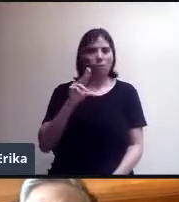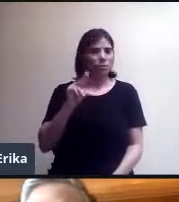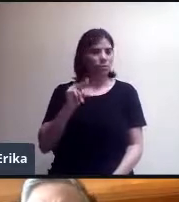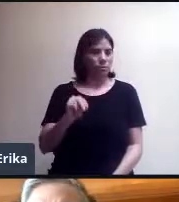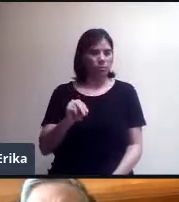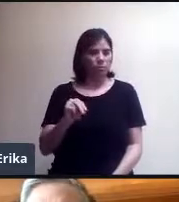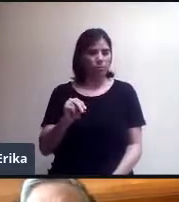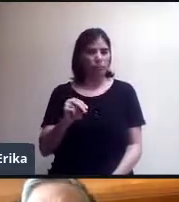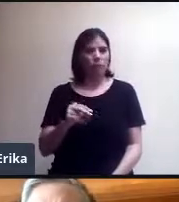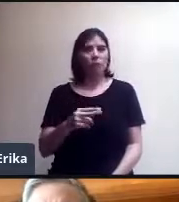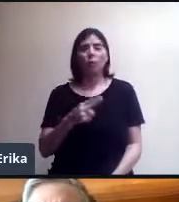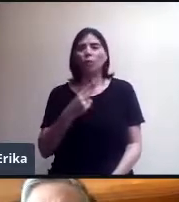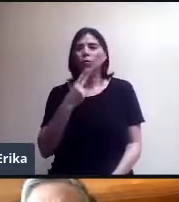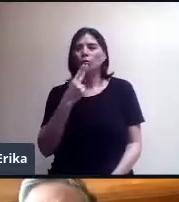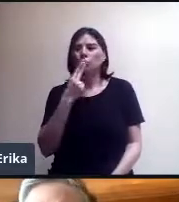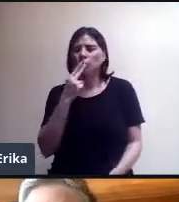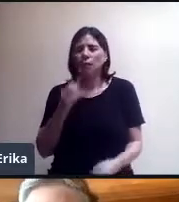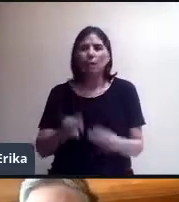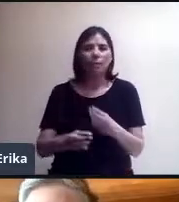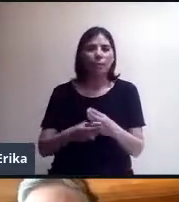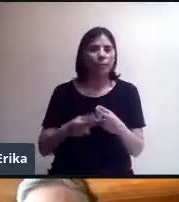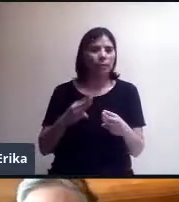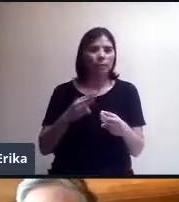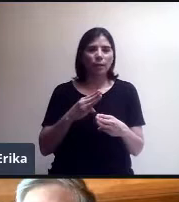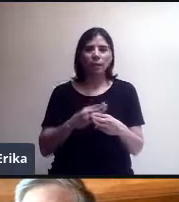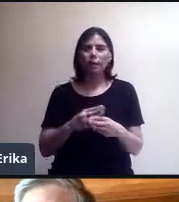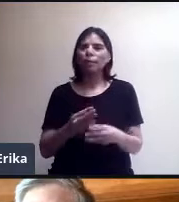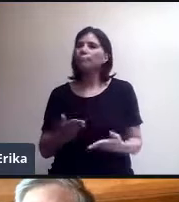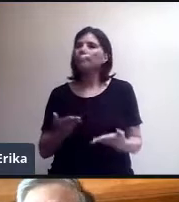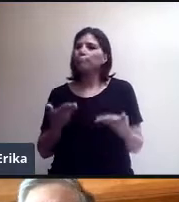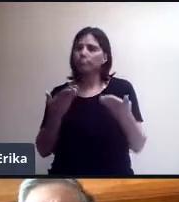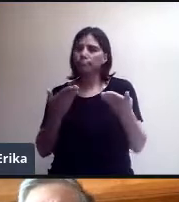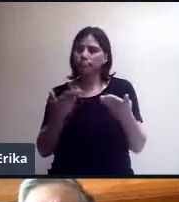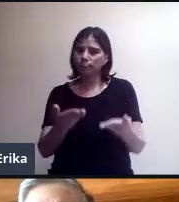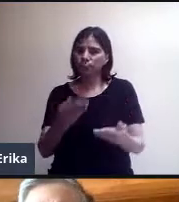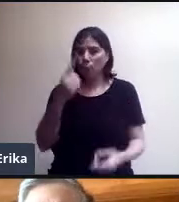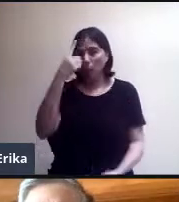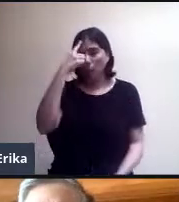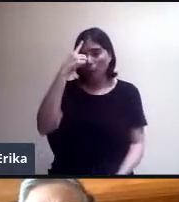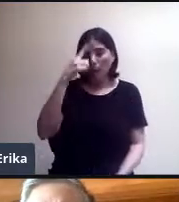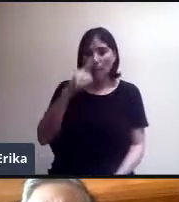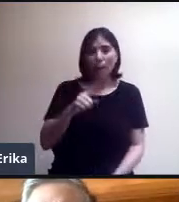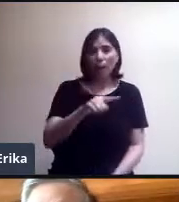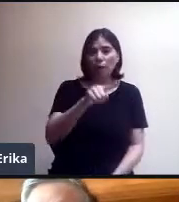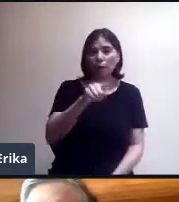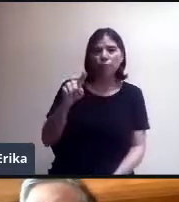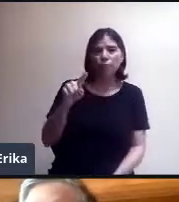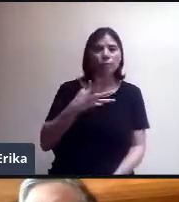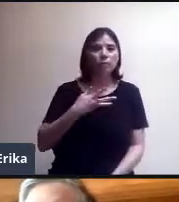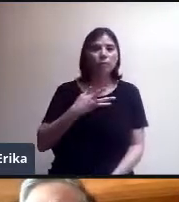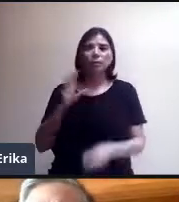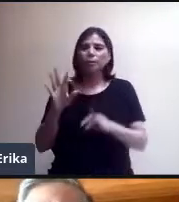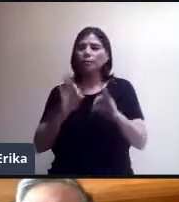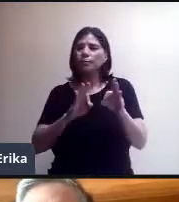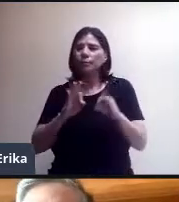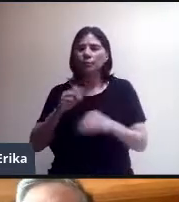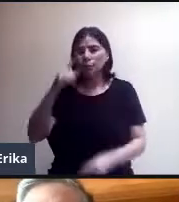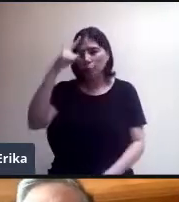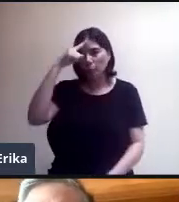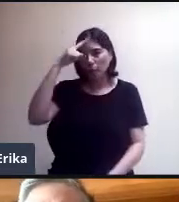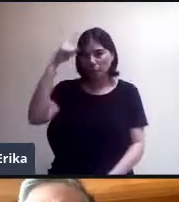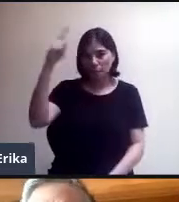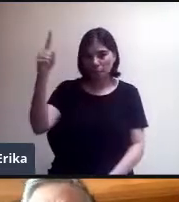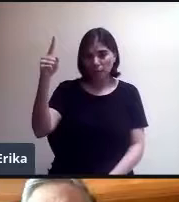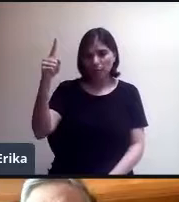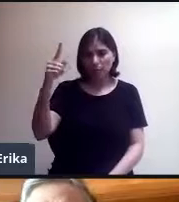autoridad tratamos de poner a su servicio para hacerles el trabajo más fácil. Pero si alguien considera que no las